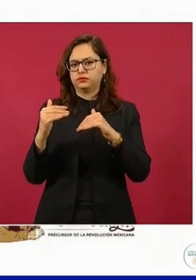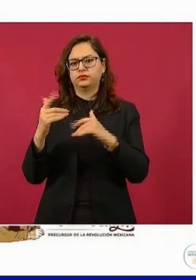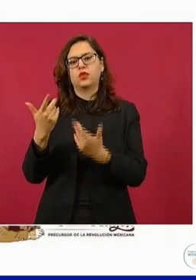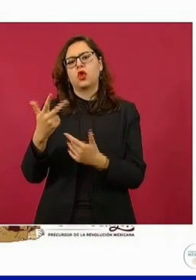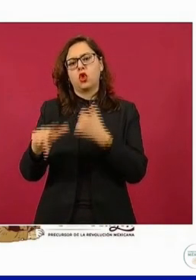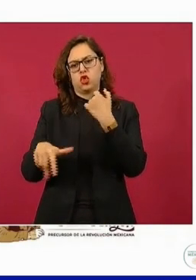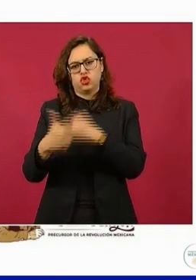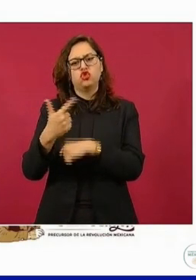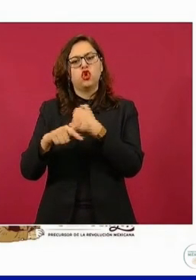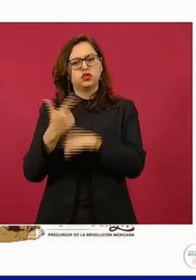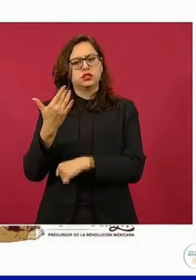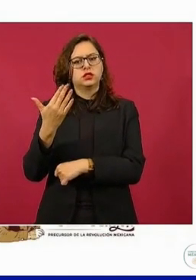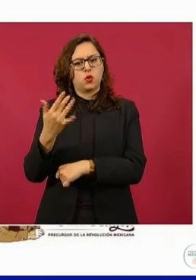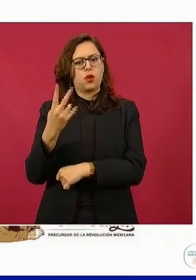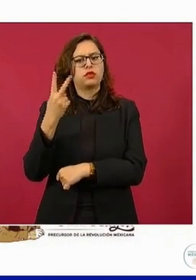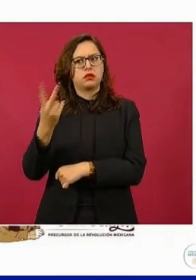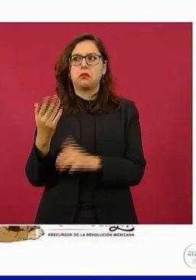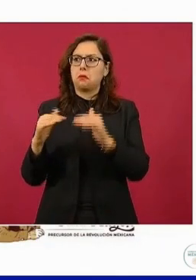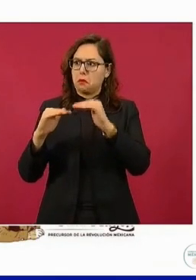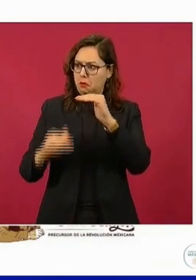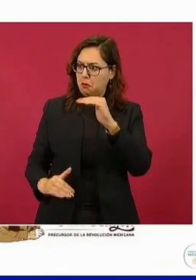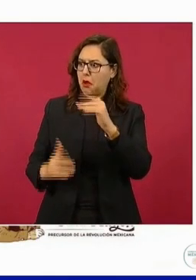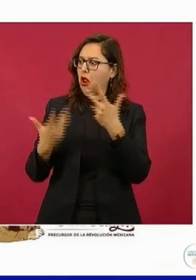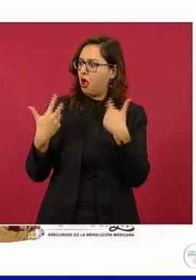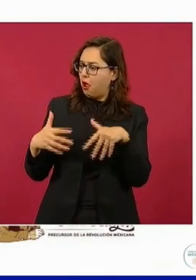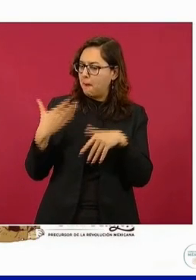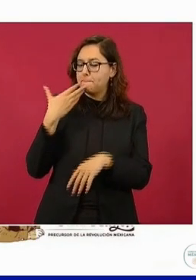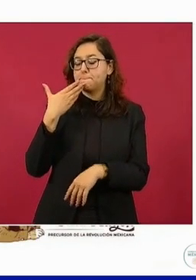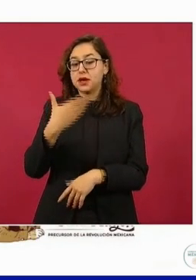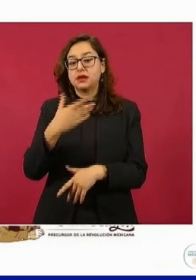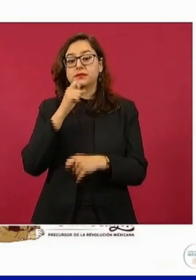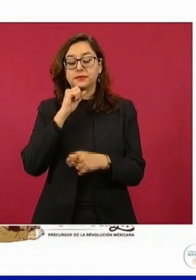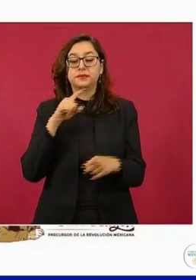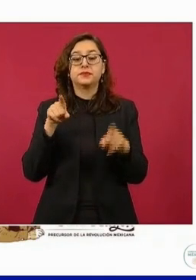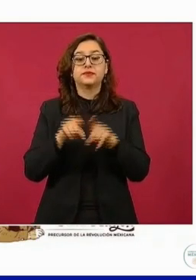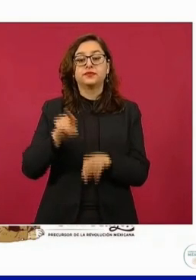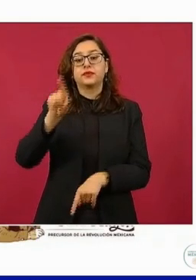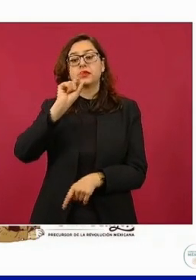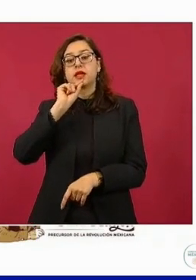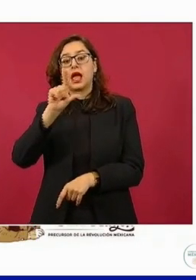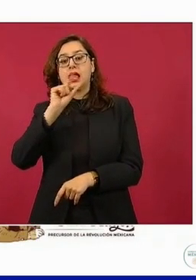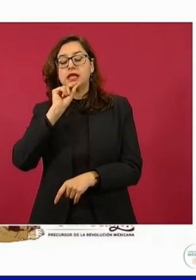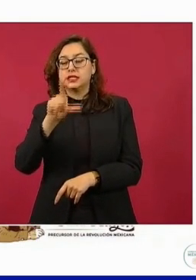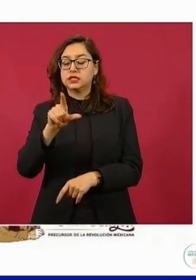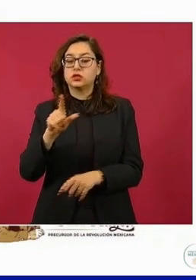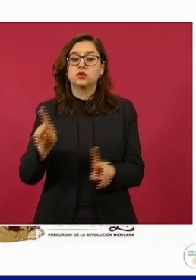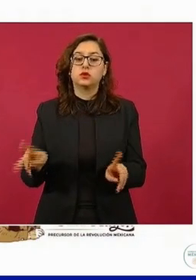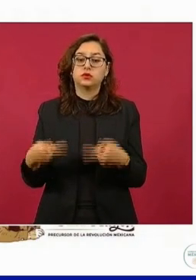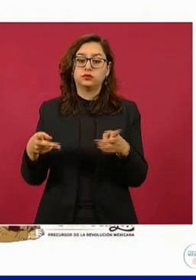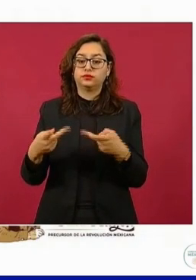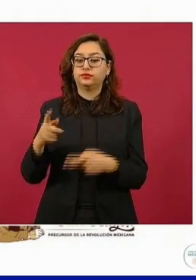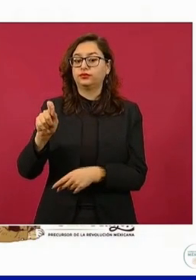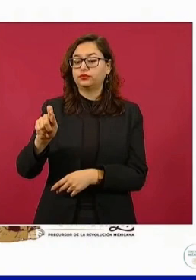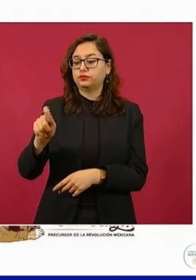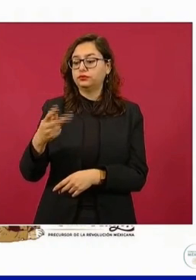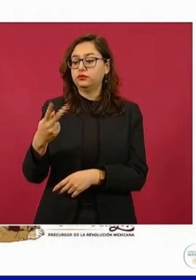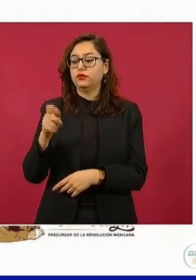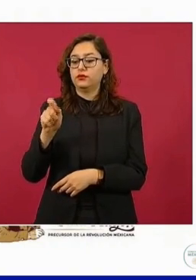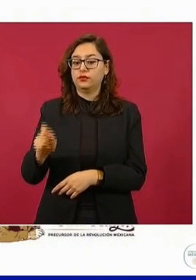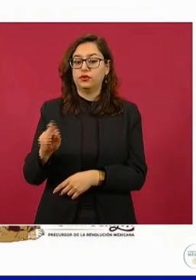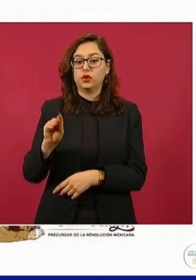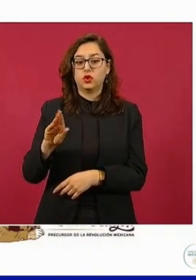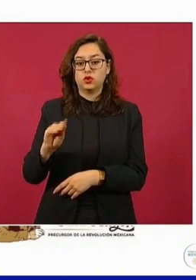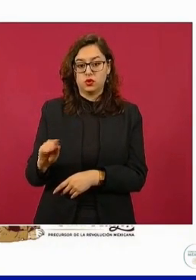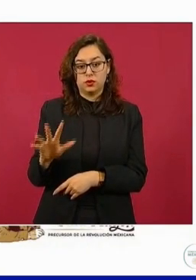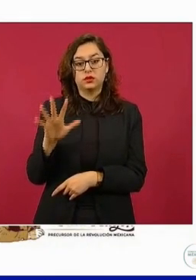con 52 centavos. Mientras que Alfa Gas, en Villa Hidalgo, Jalisco, tiene un precio al público de 22 pesos 95